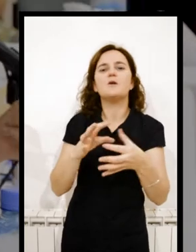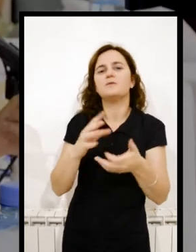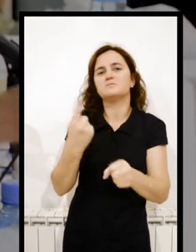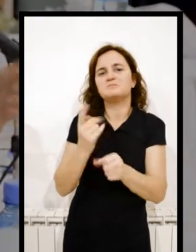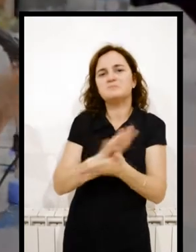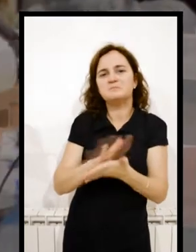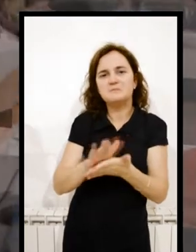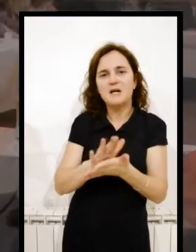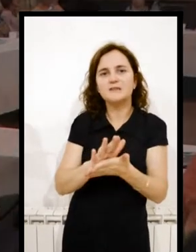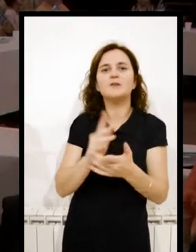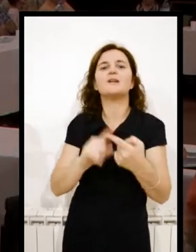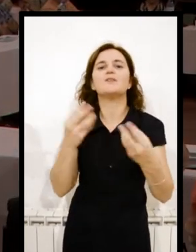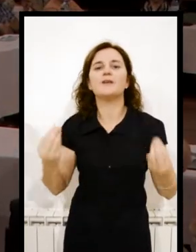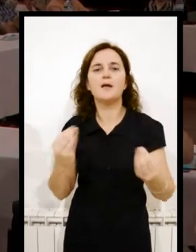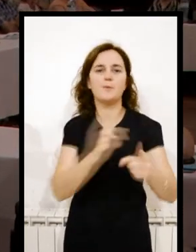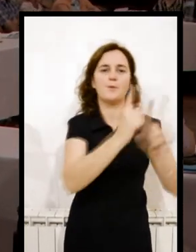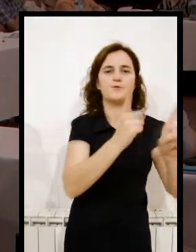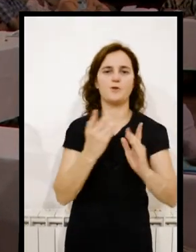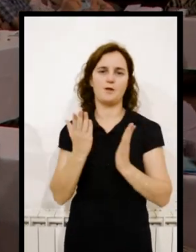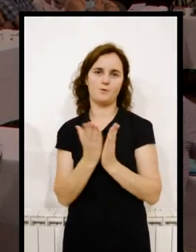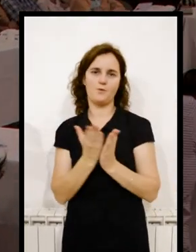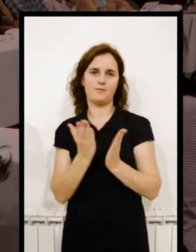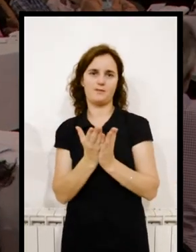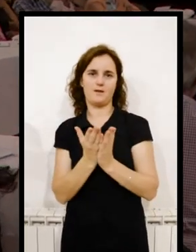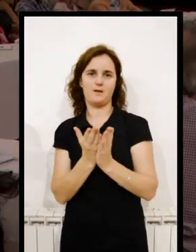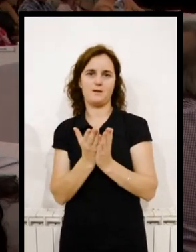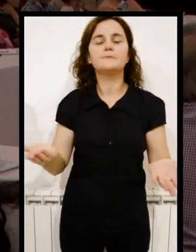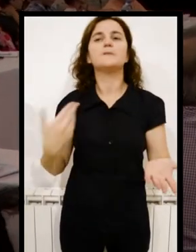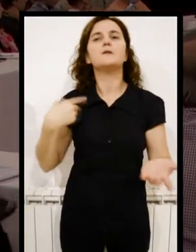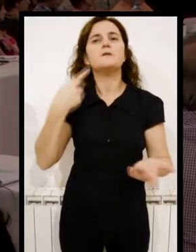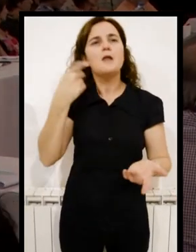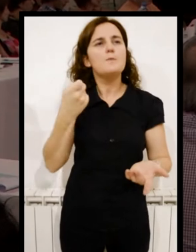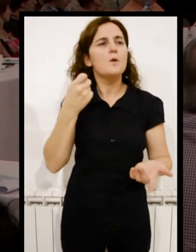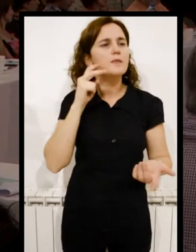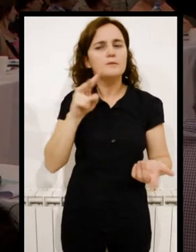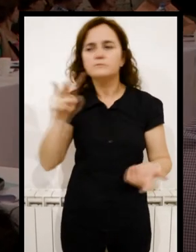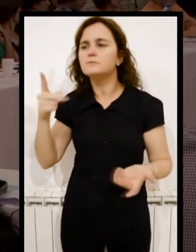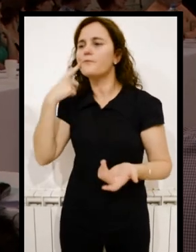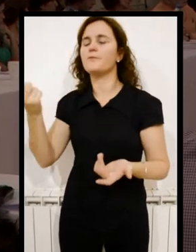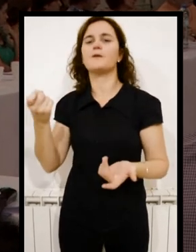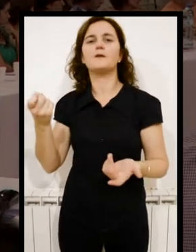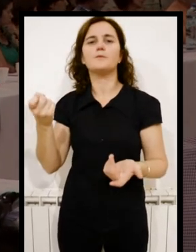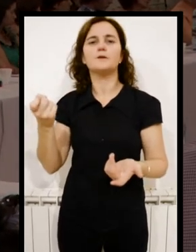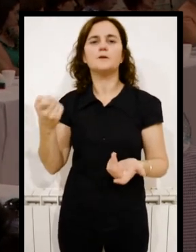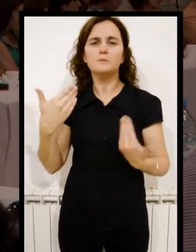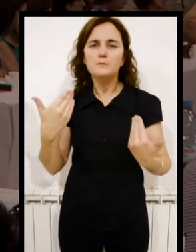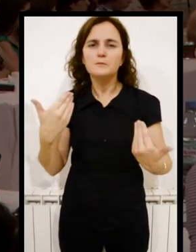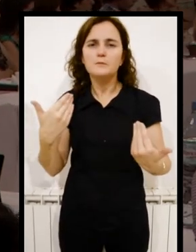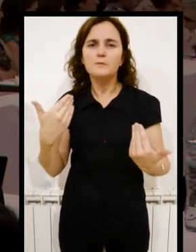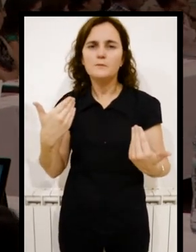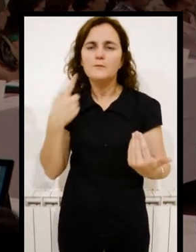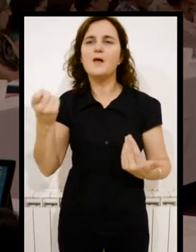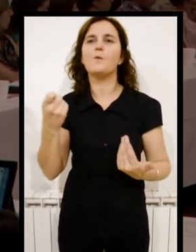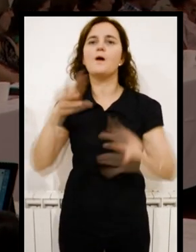universitaria, que es el vínculo primario, que es el de la relación docente-alumno. Con solo mirar pequeños detalles uno puede